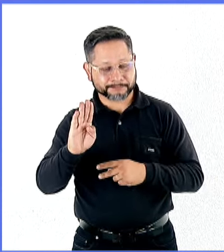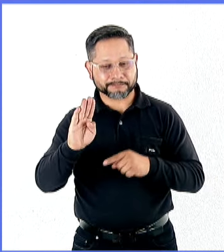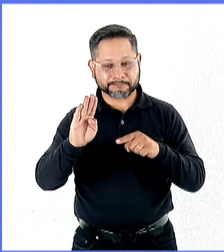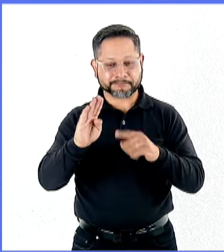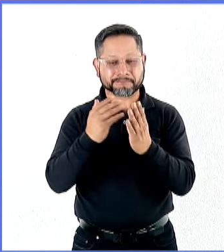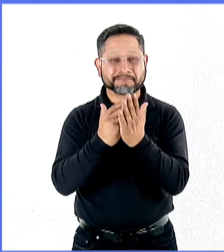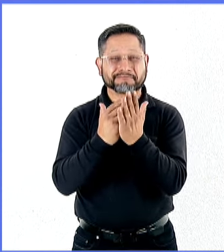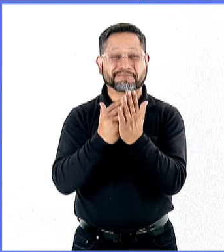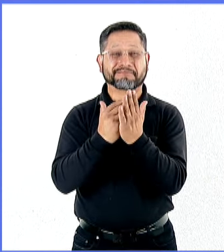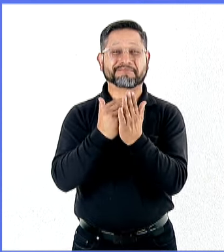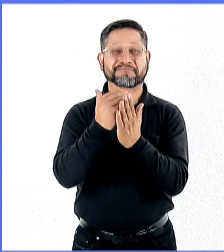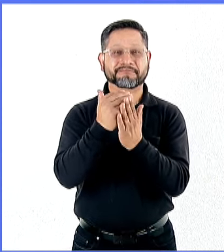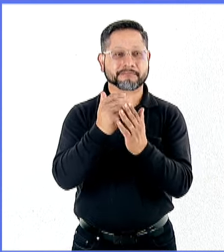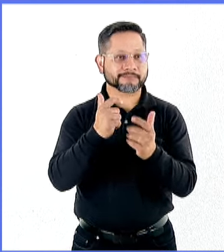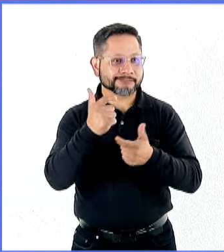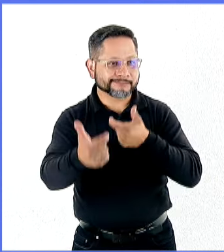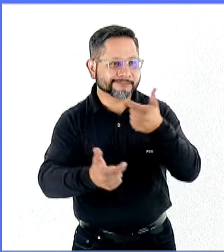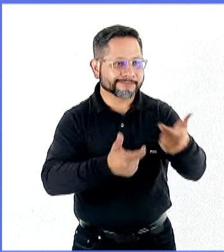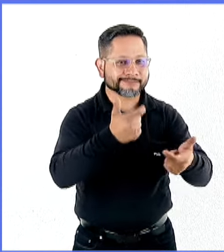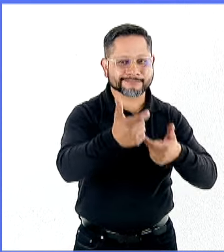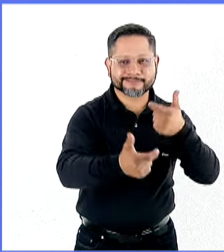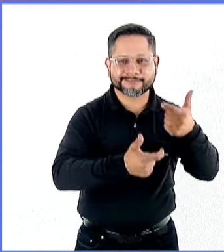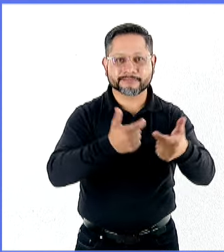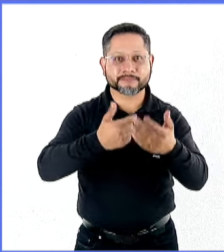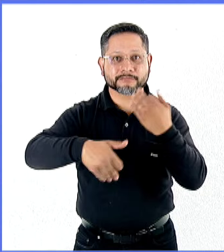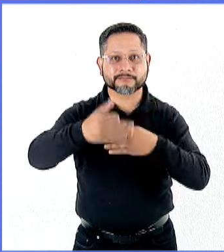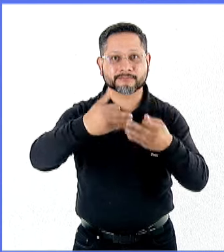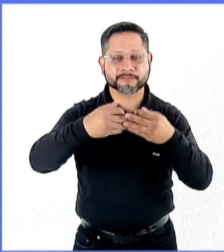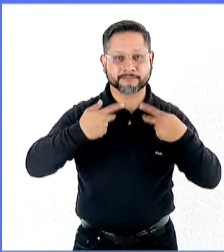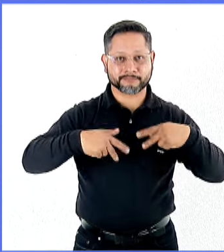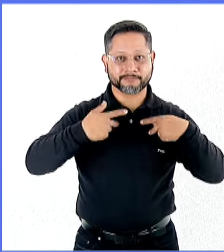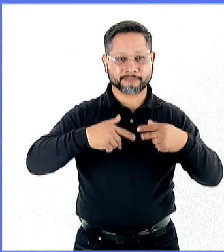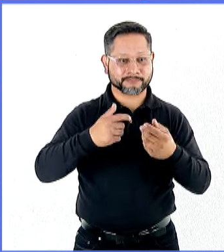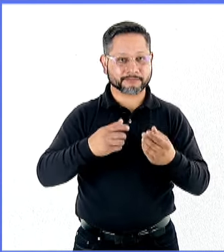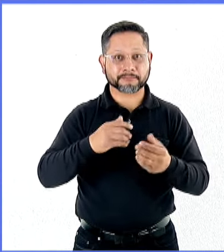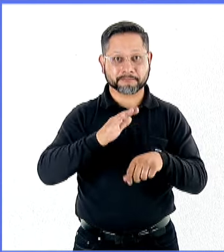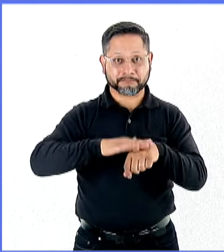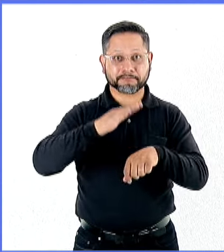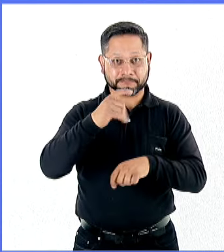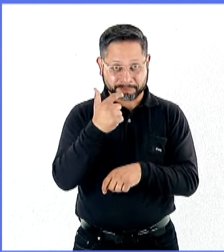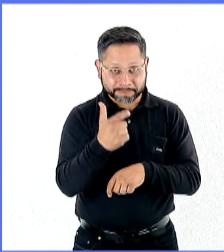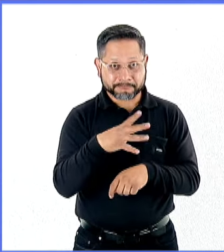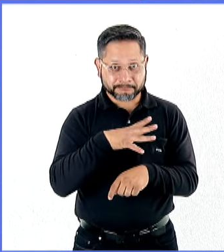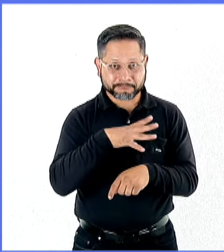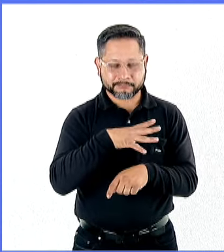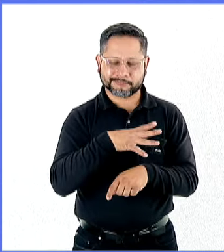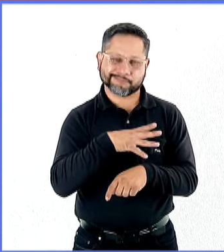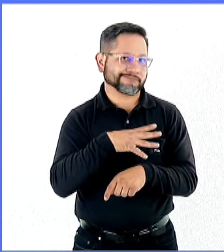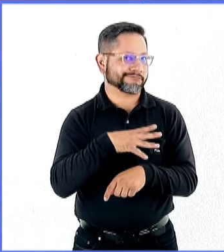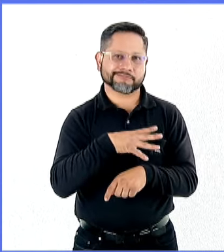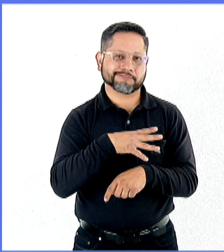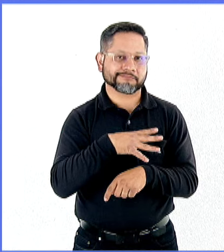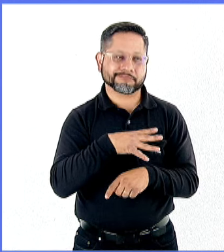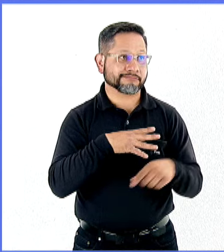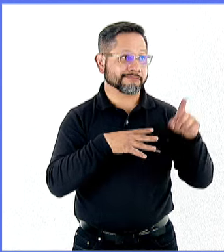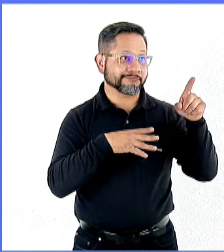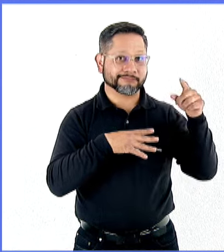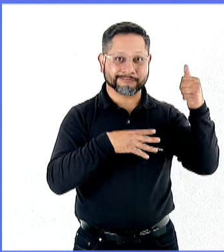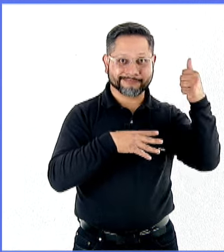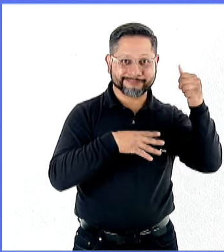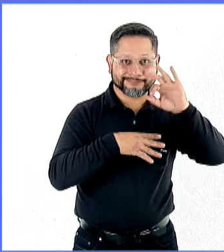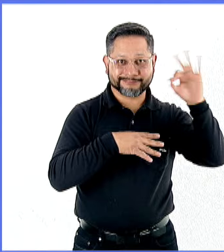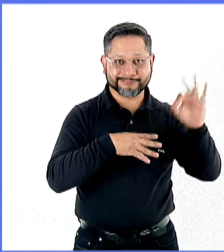apenas crece 2%, una tercera se ha visto reflejado ahí. Exacto. No se visto reflejado ahí. para el resto de la estructura económica.